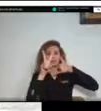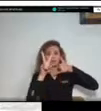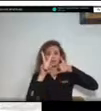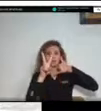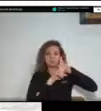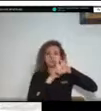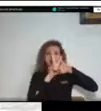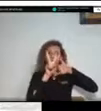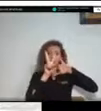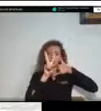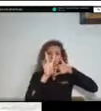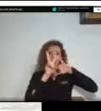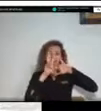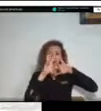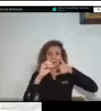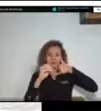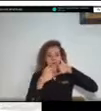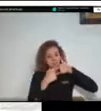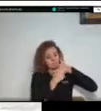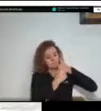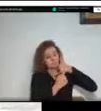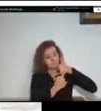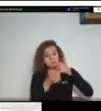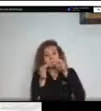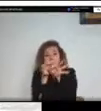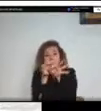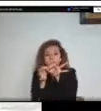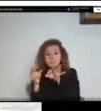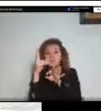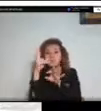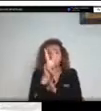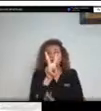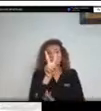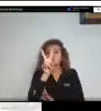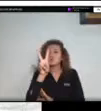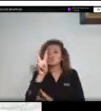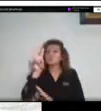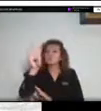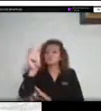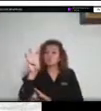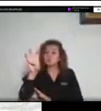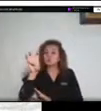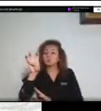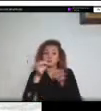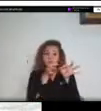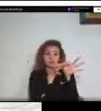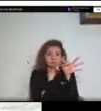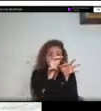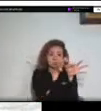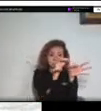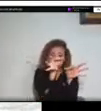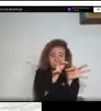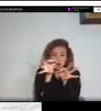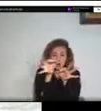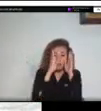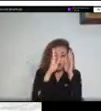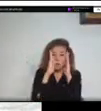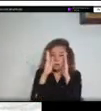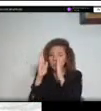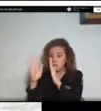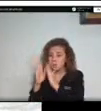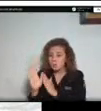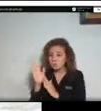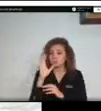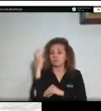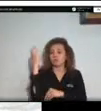nuestra área de influencia se constituye por 228 municipios 2